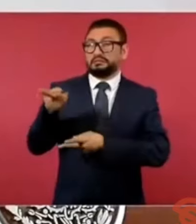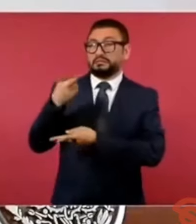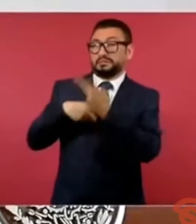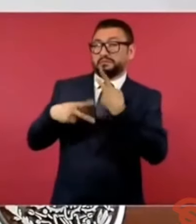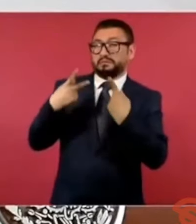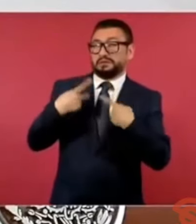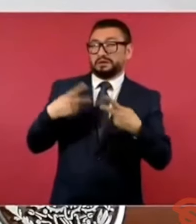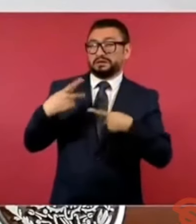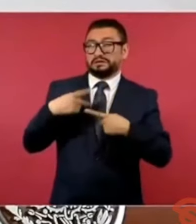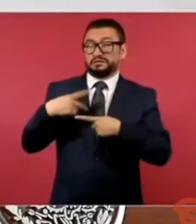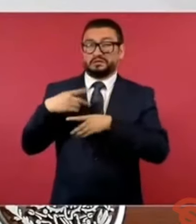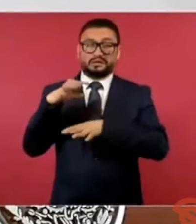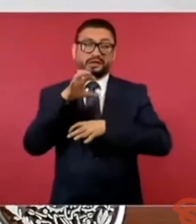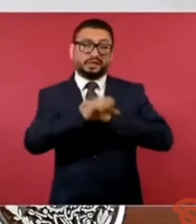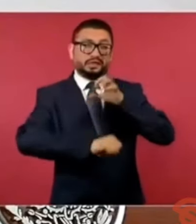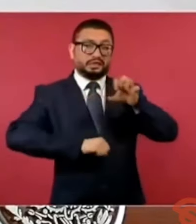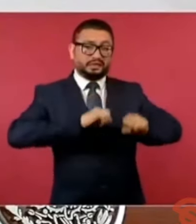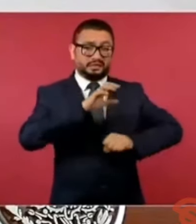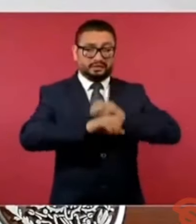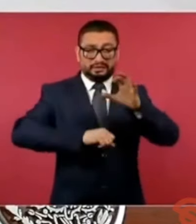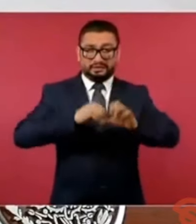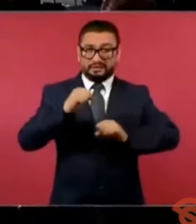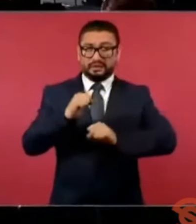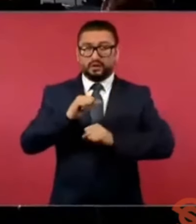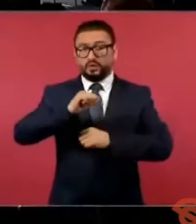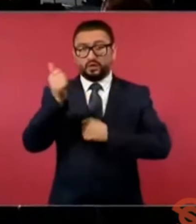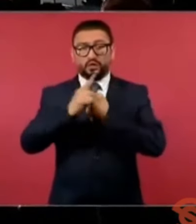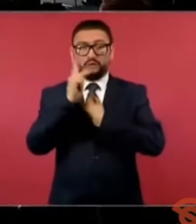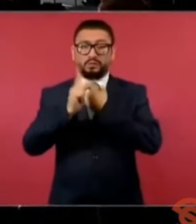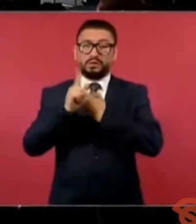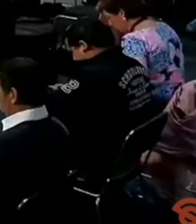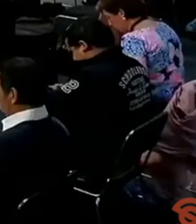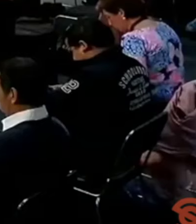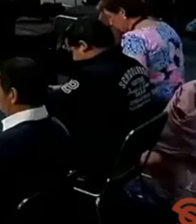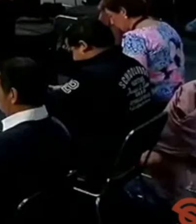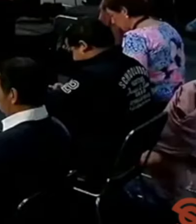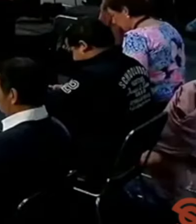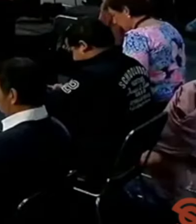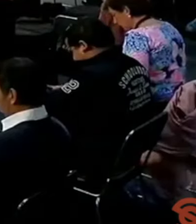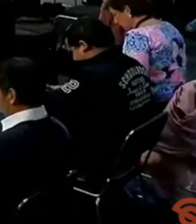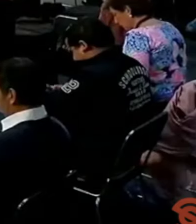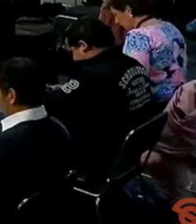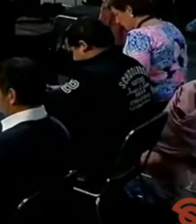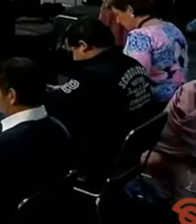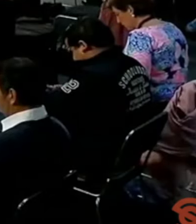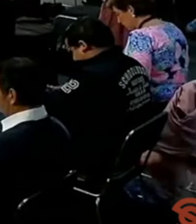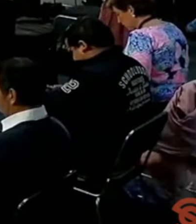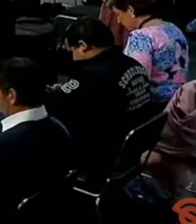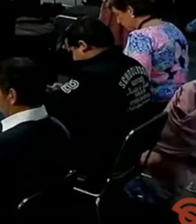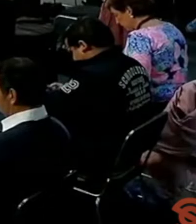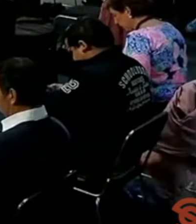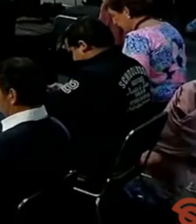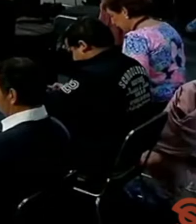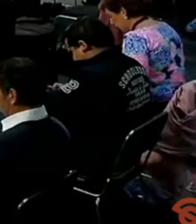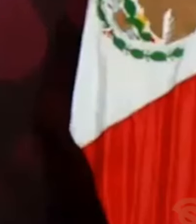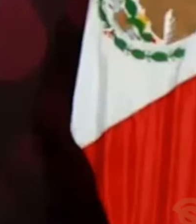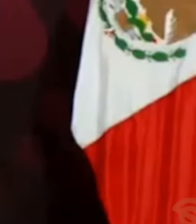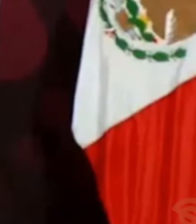eran muy malos, pues sí, tenían algo de eso.